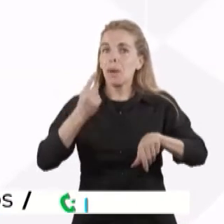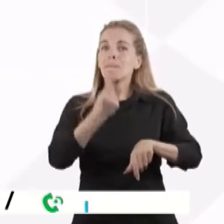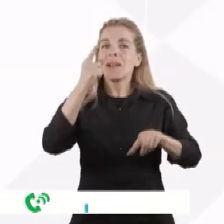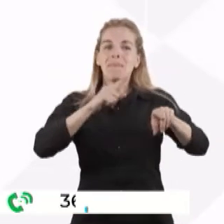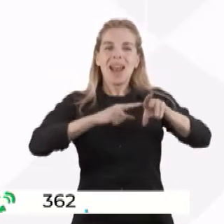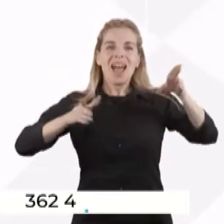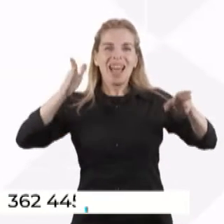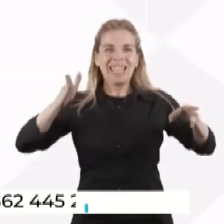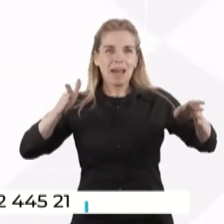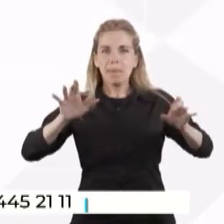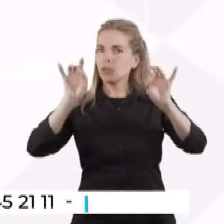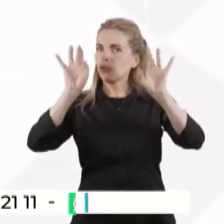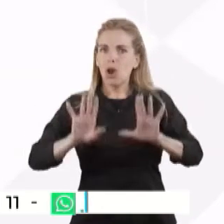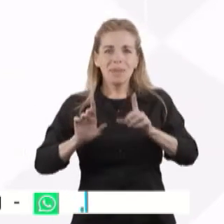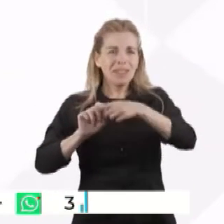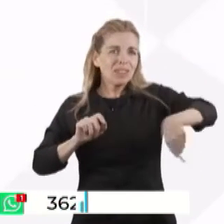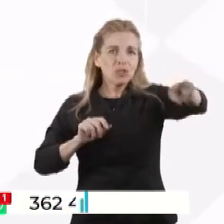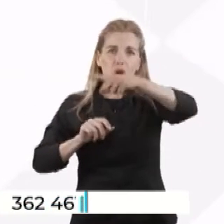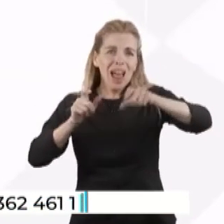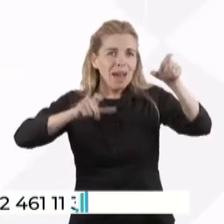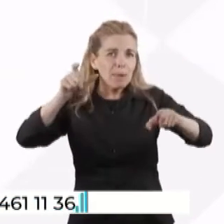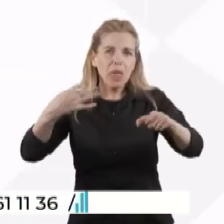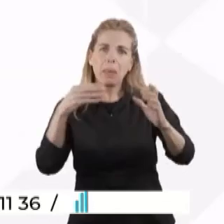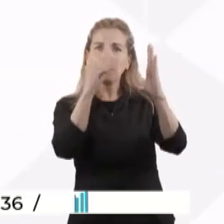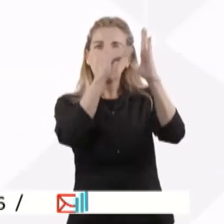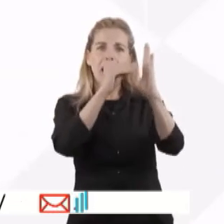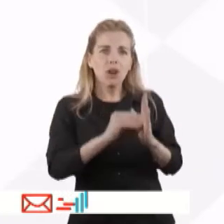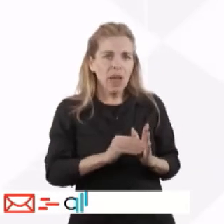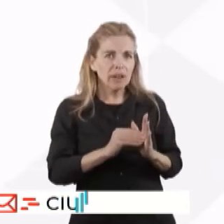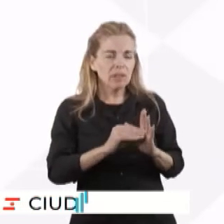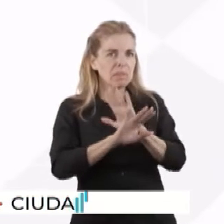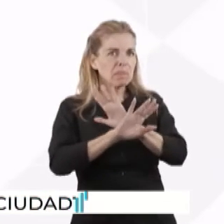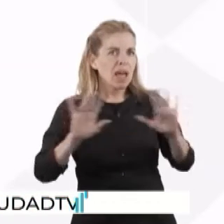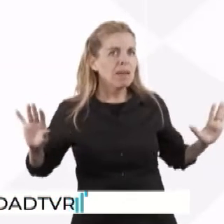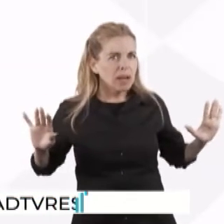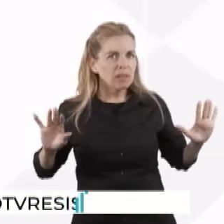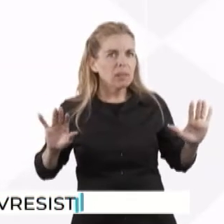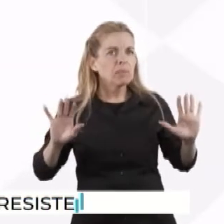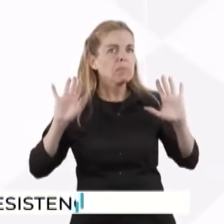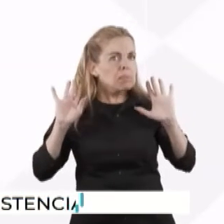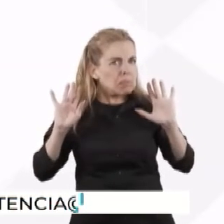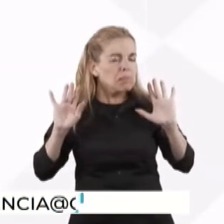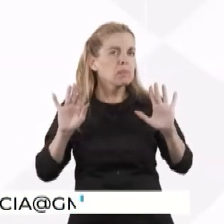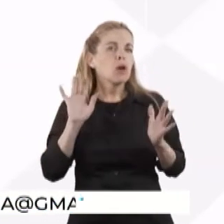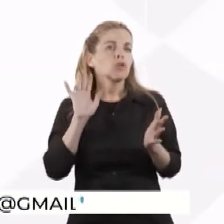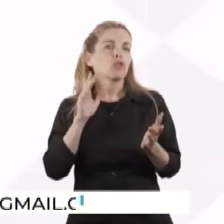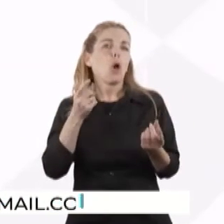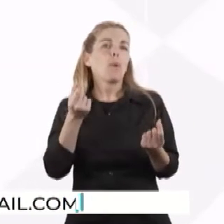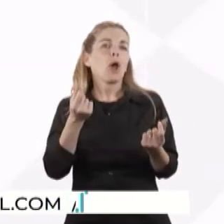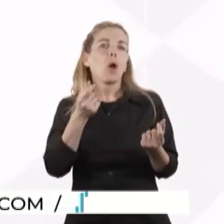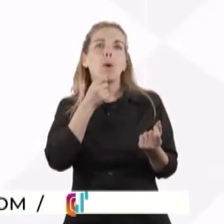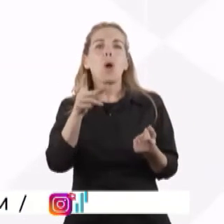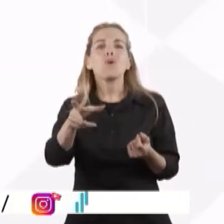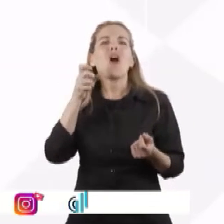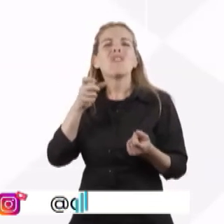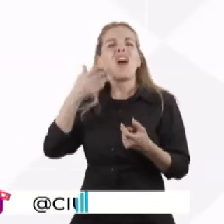hacer es inscribirse, no va a haber ningún tipo de cargo retroactivo, lo aclaró el gobierno de